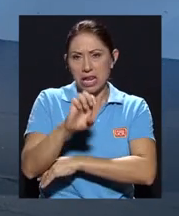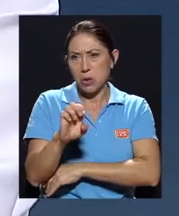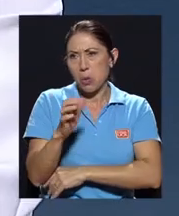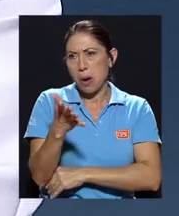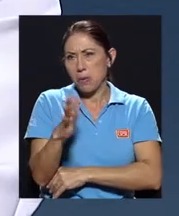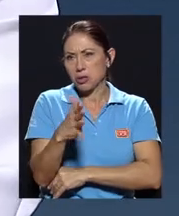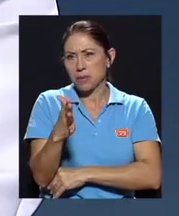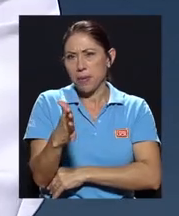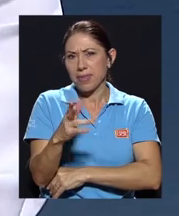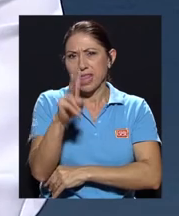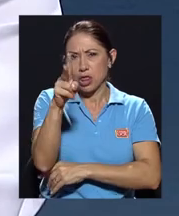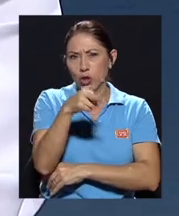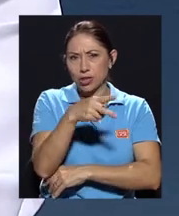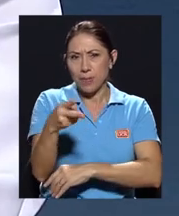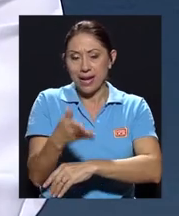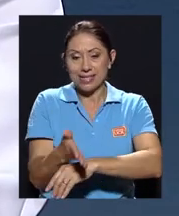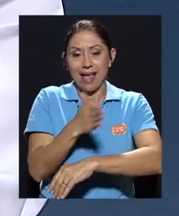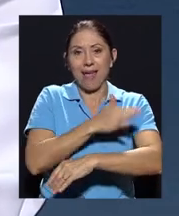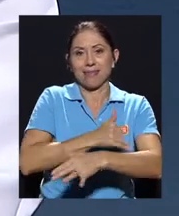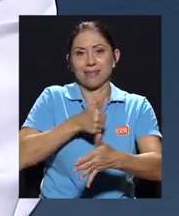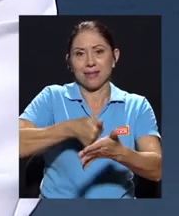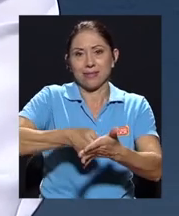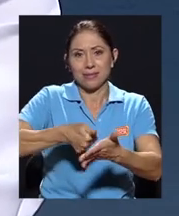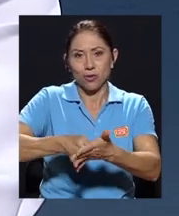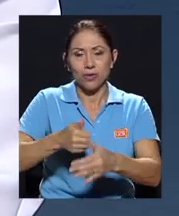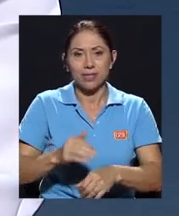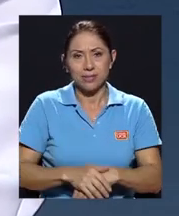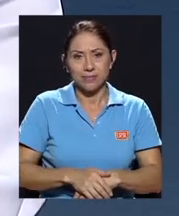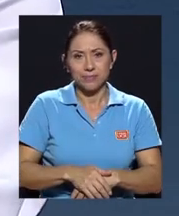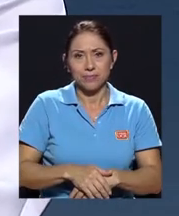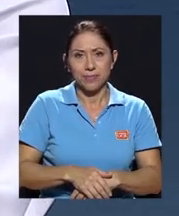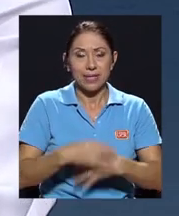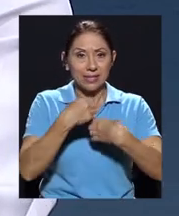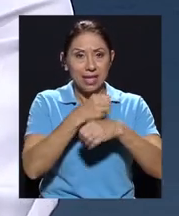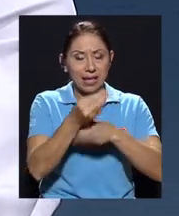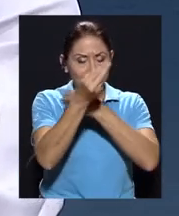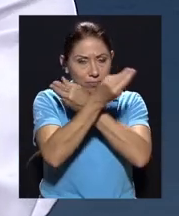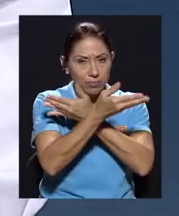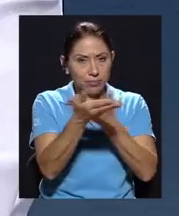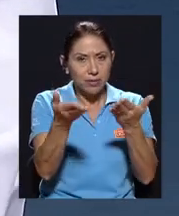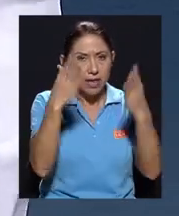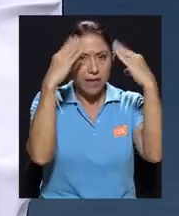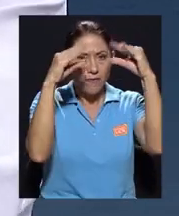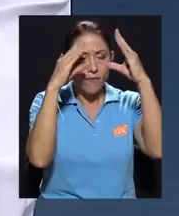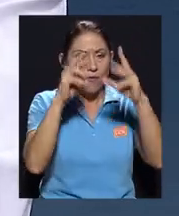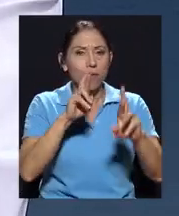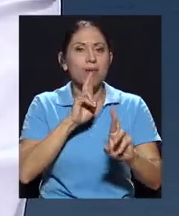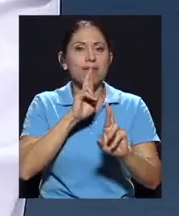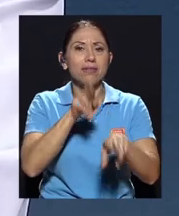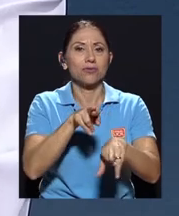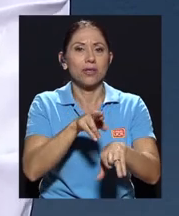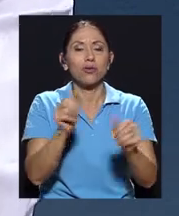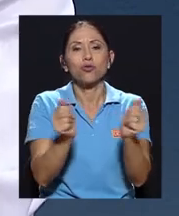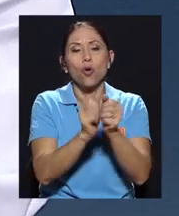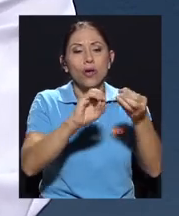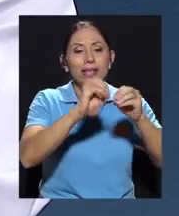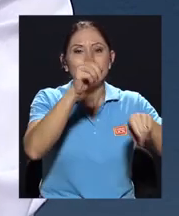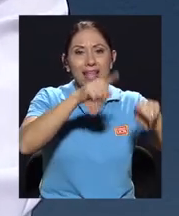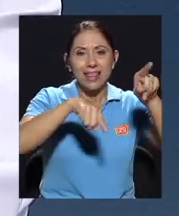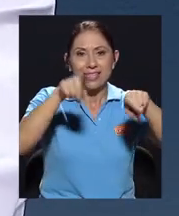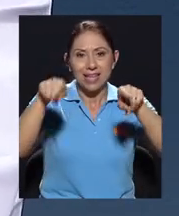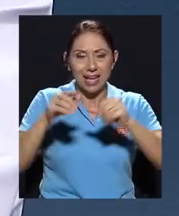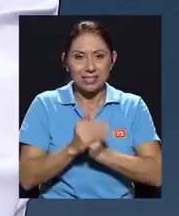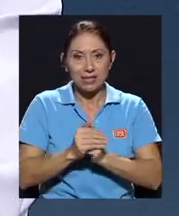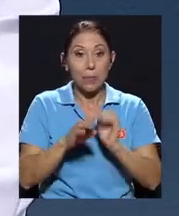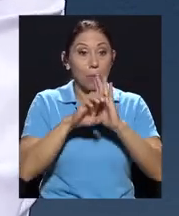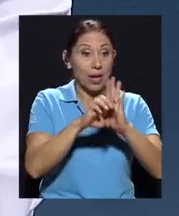dos semanas antes del día de las elecciones, se emite un informe final de resultados con las estadísticas. X cantidad de